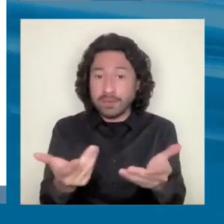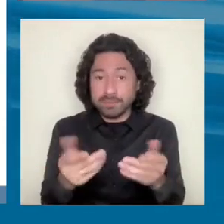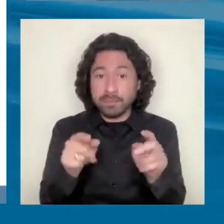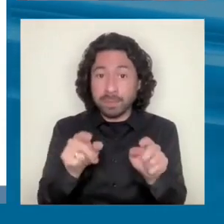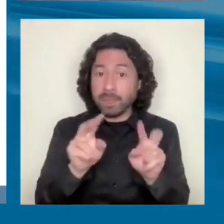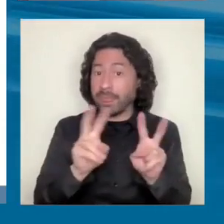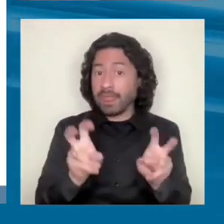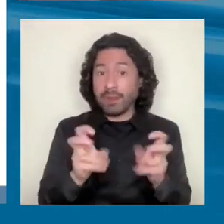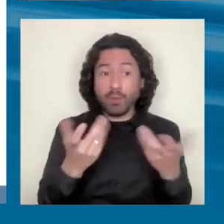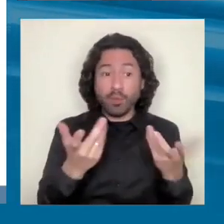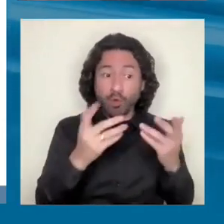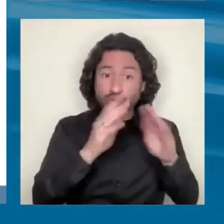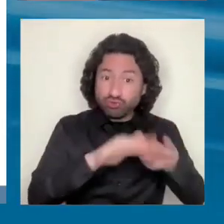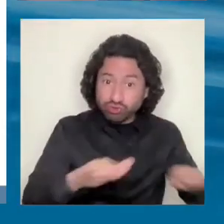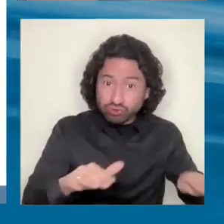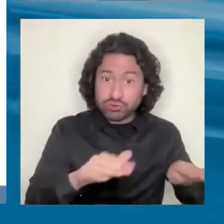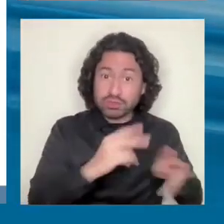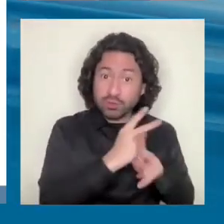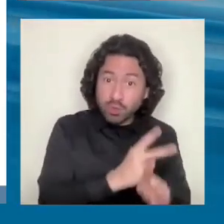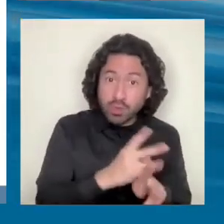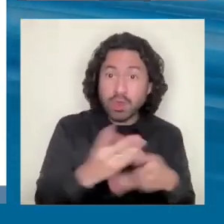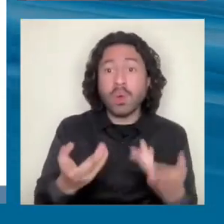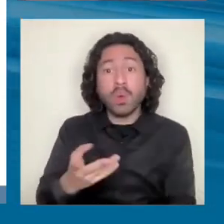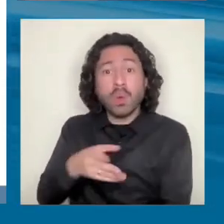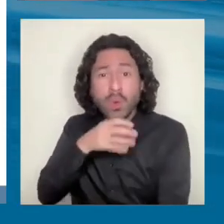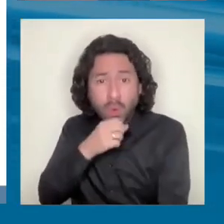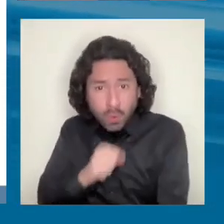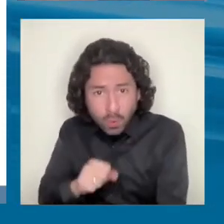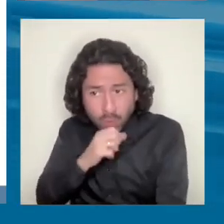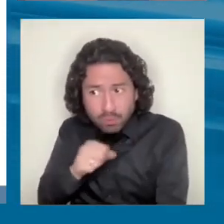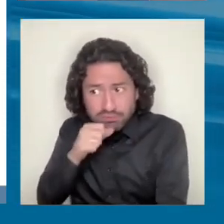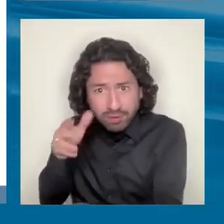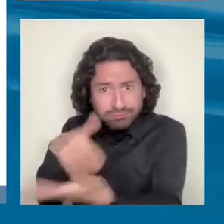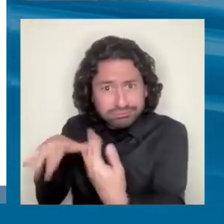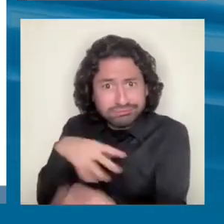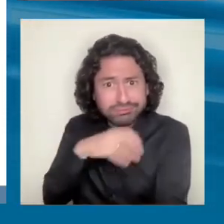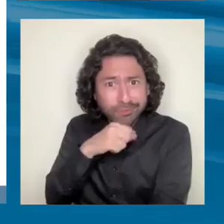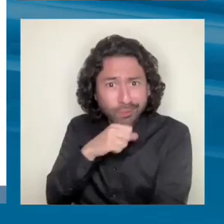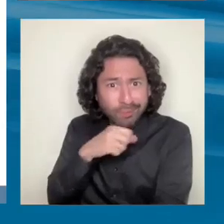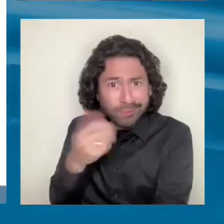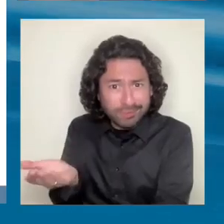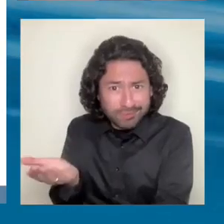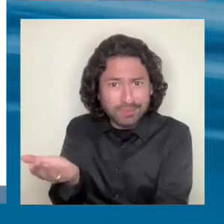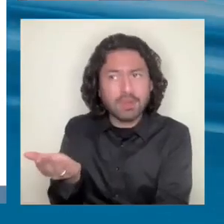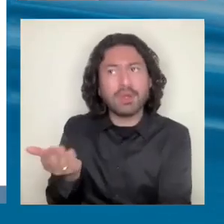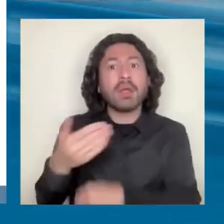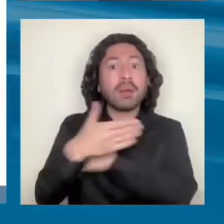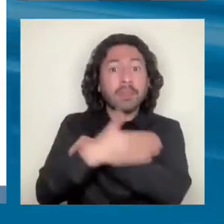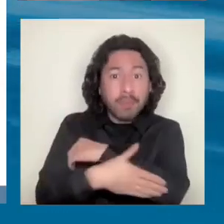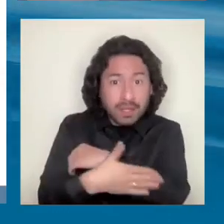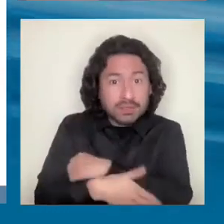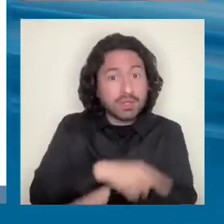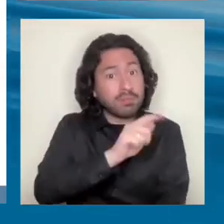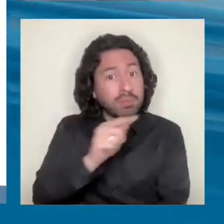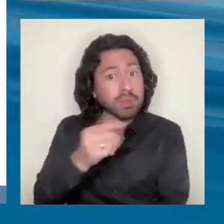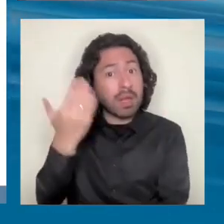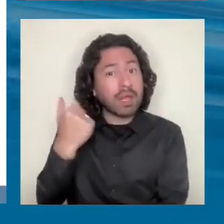cuidado de los niños con el envejecimiento de las sociedades, país tras país, en el año